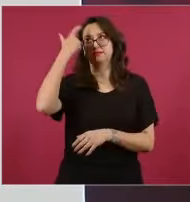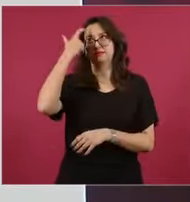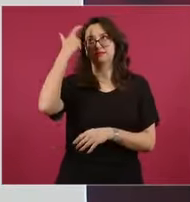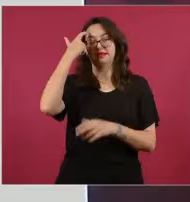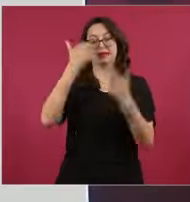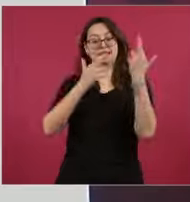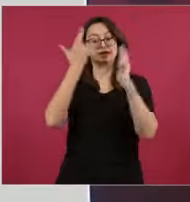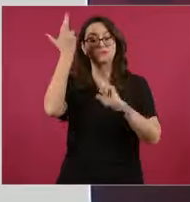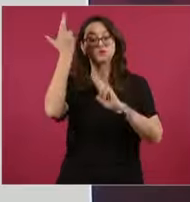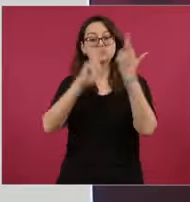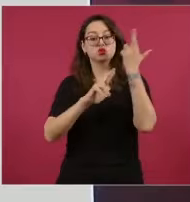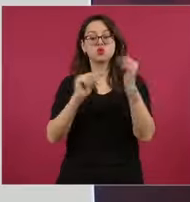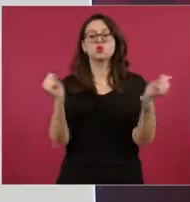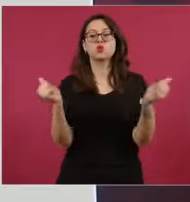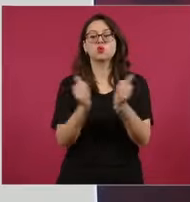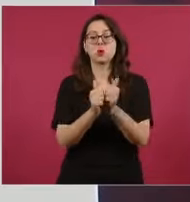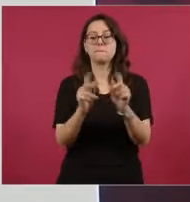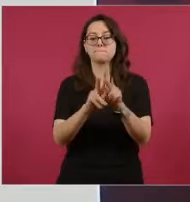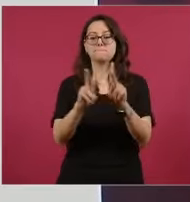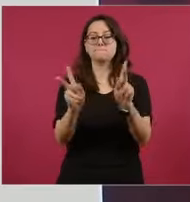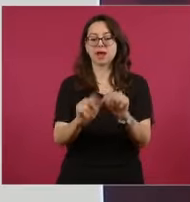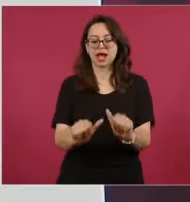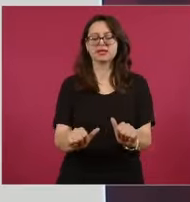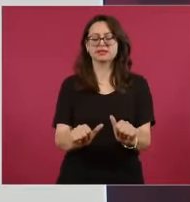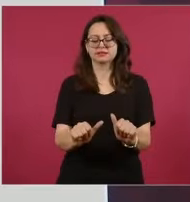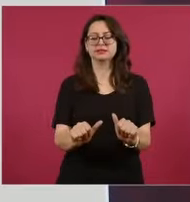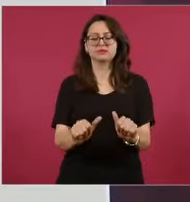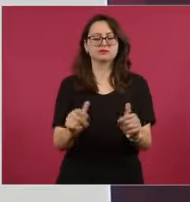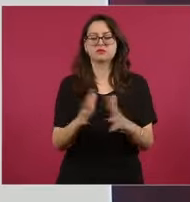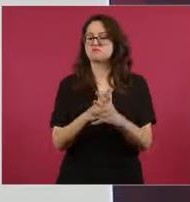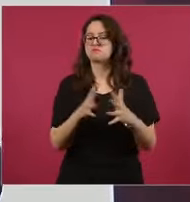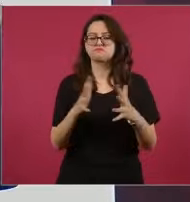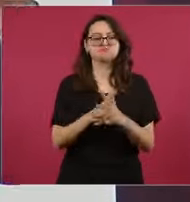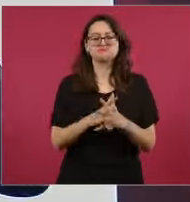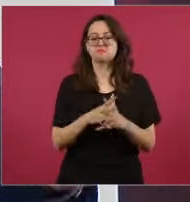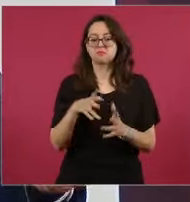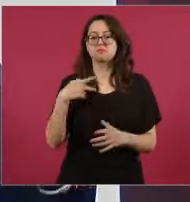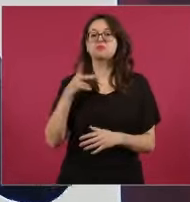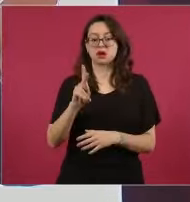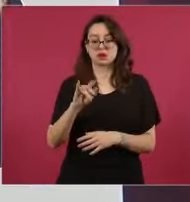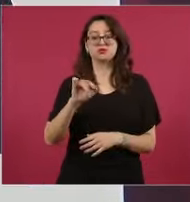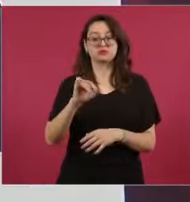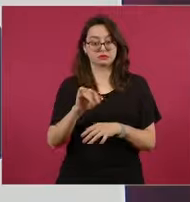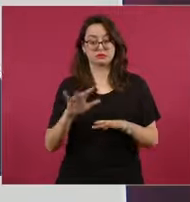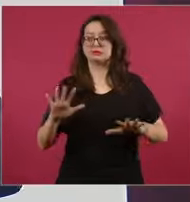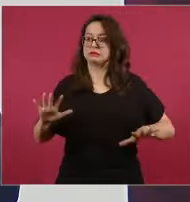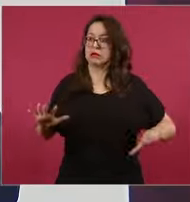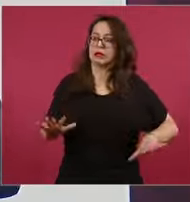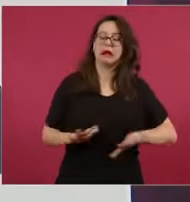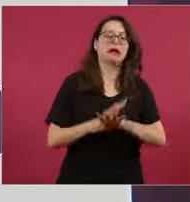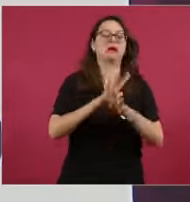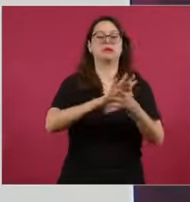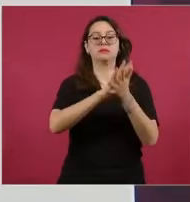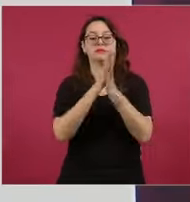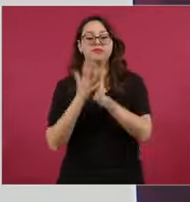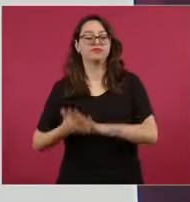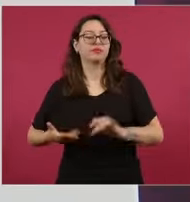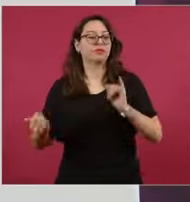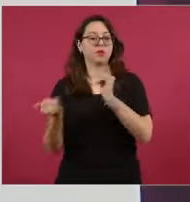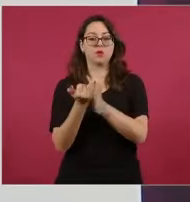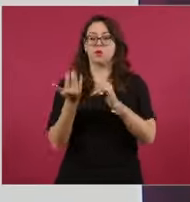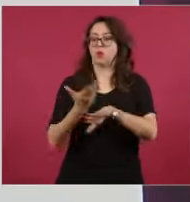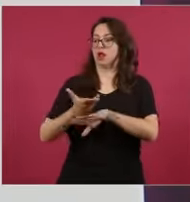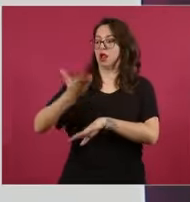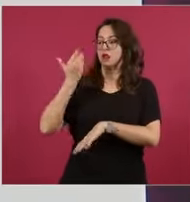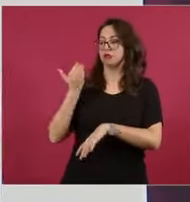Por eso hablamos de Cuarta Transformación, porque es como la independencia, como la reforma, es como la revolución,